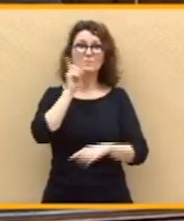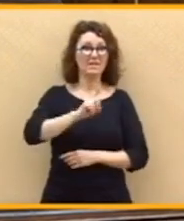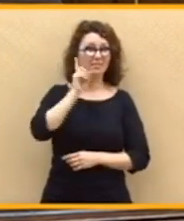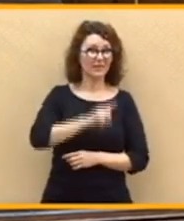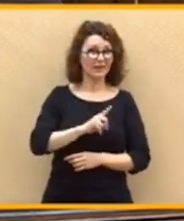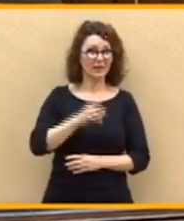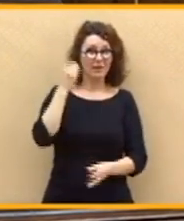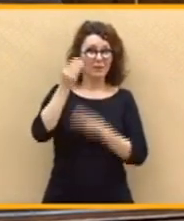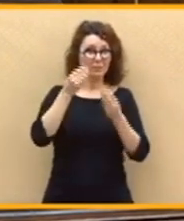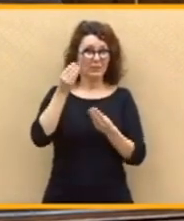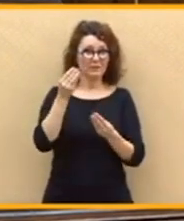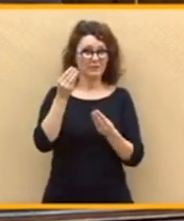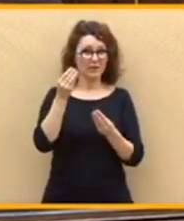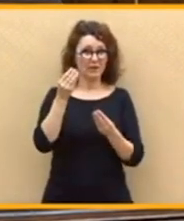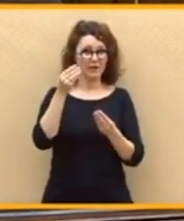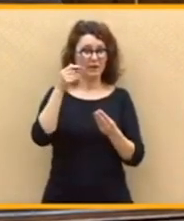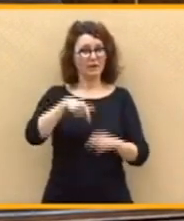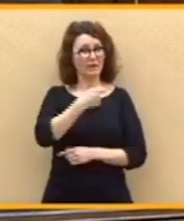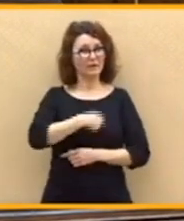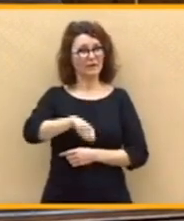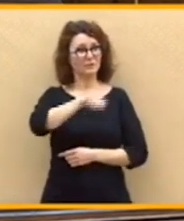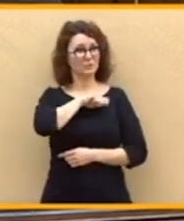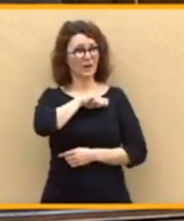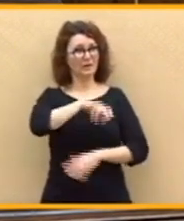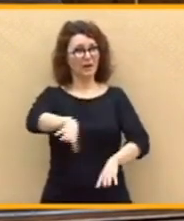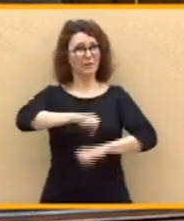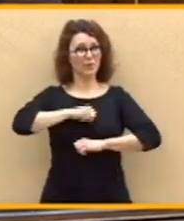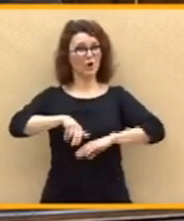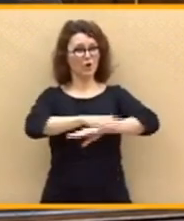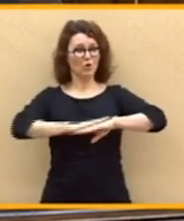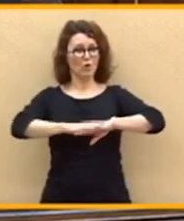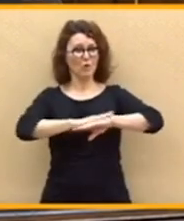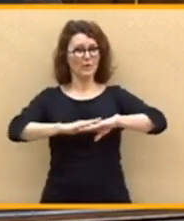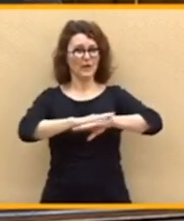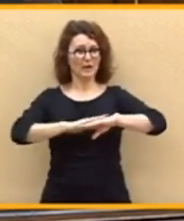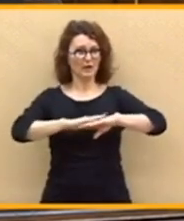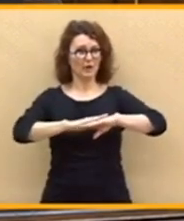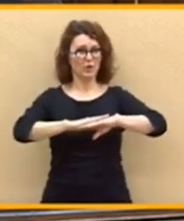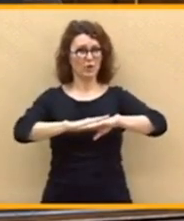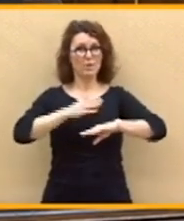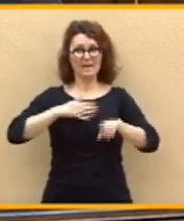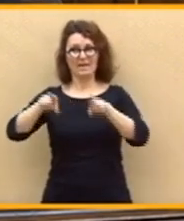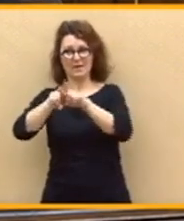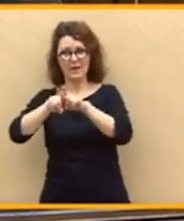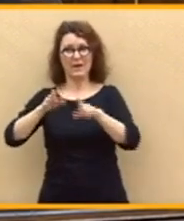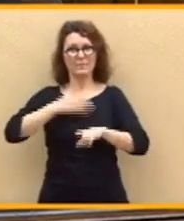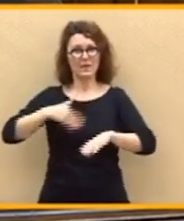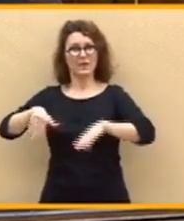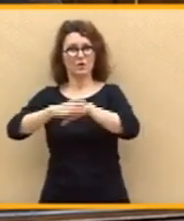gobernabilidad de una España que tiene a mi hermana y a mi gobierno en la cárcel y en el exilio?